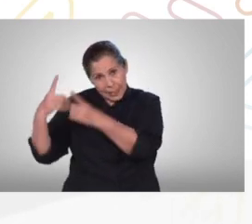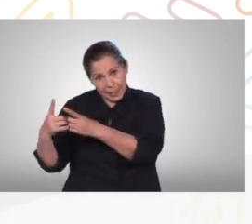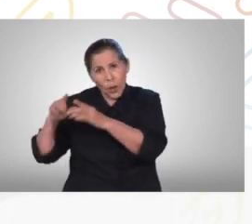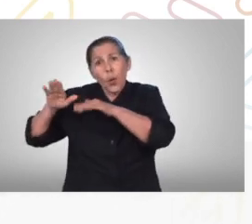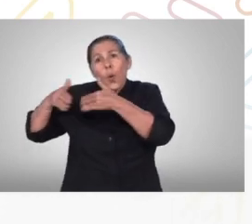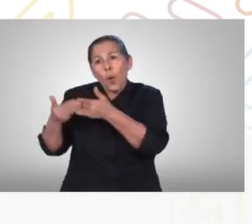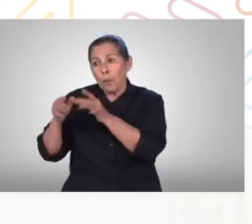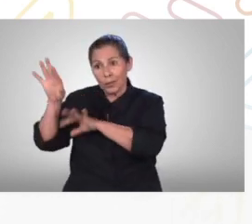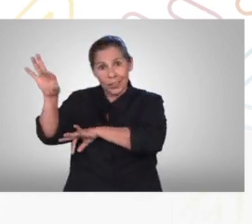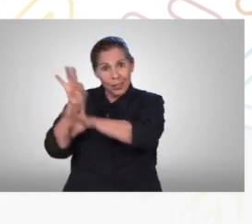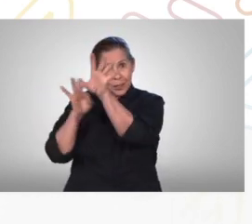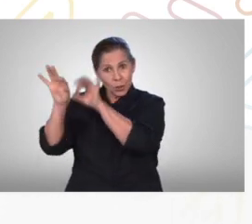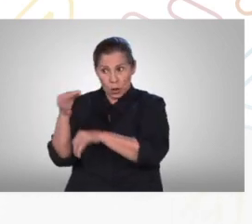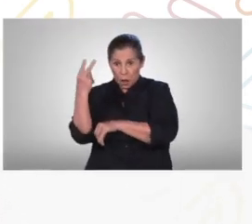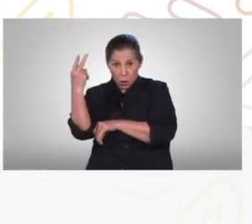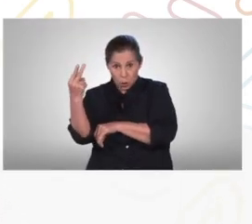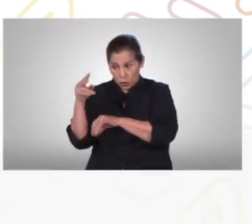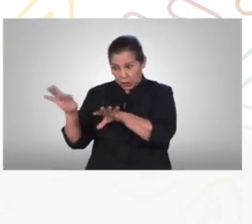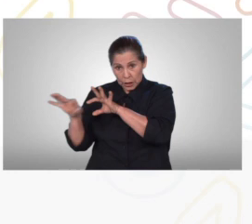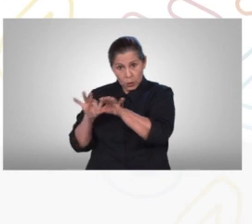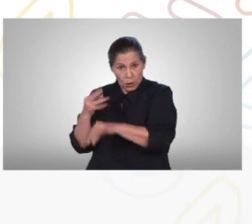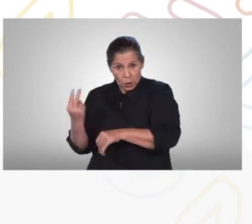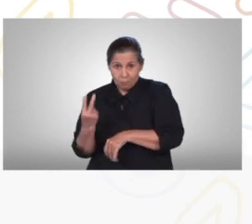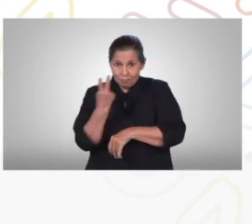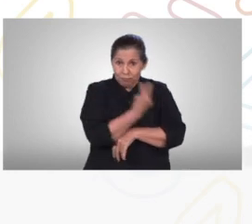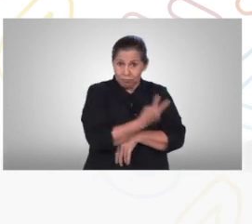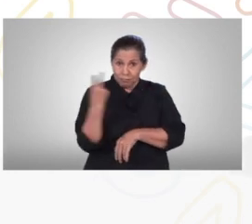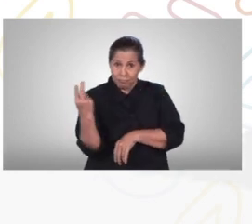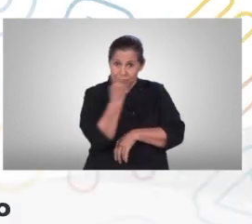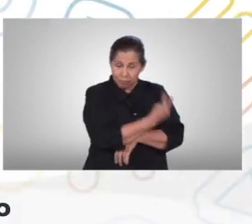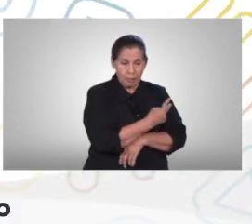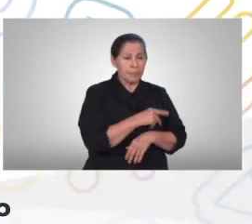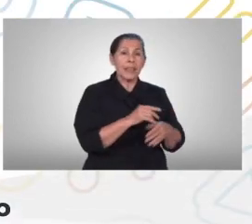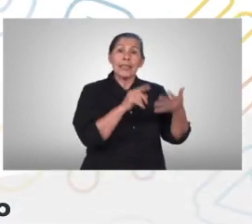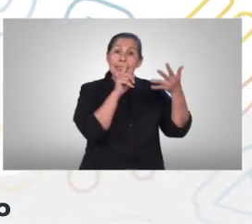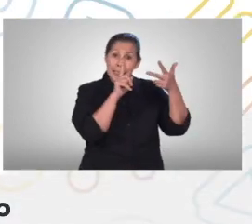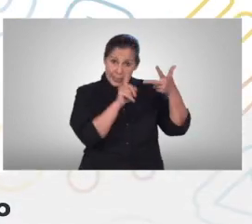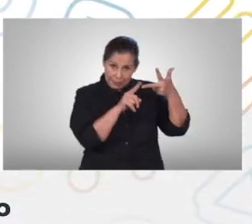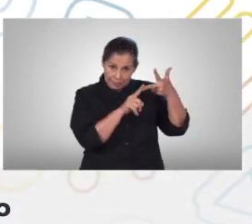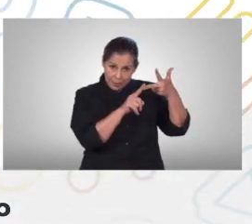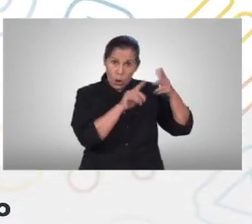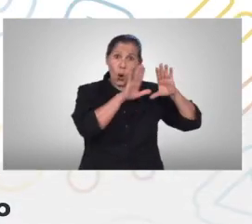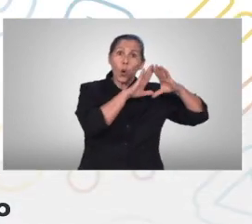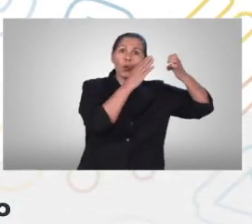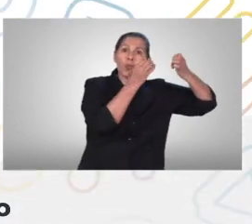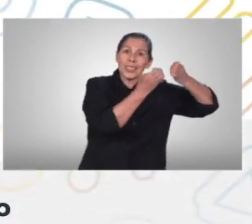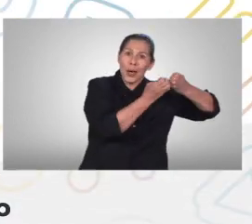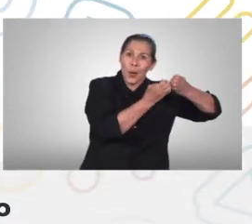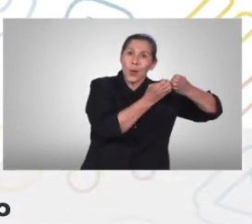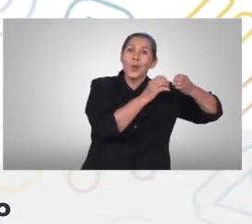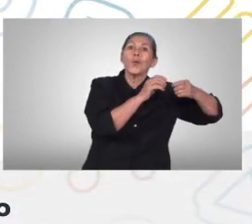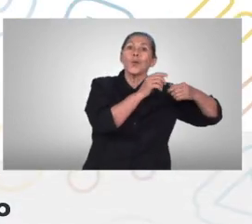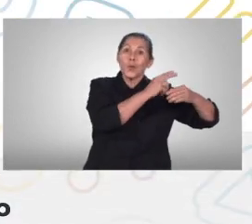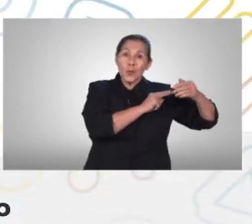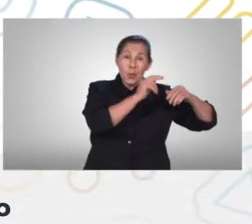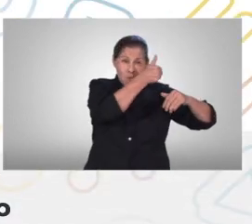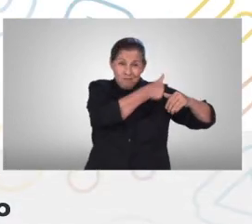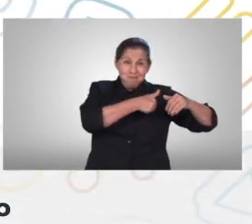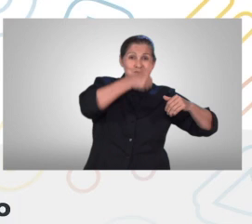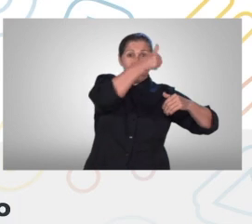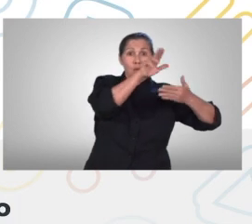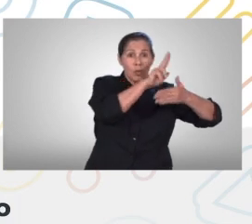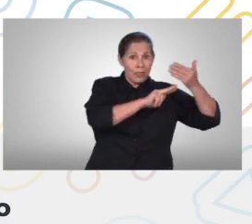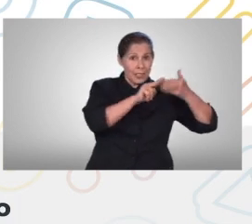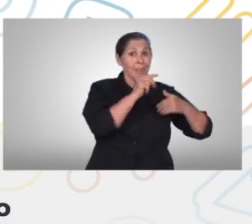estudiantes que les representan se consejo universitario es el máximo órgano de gobierno de nuestra